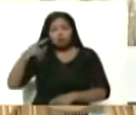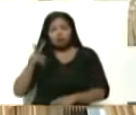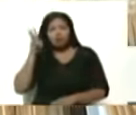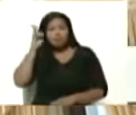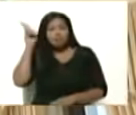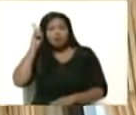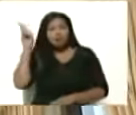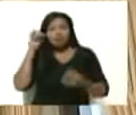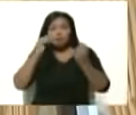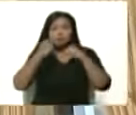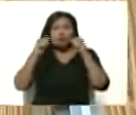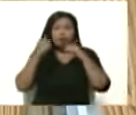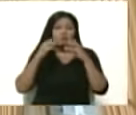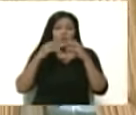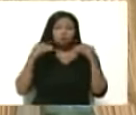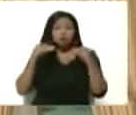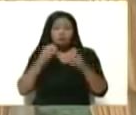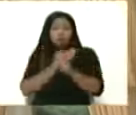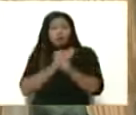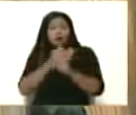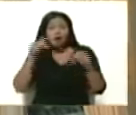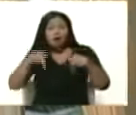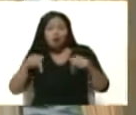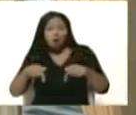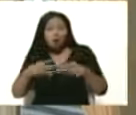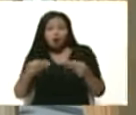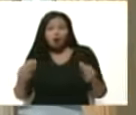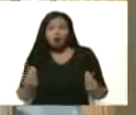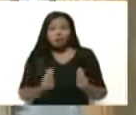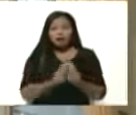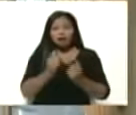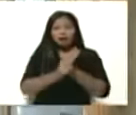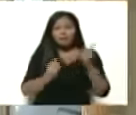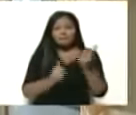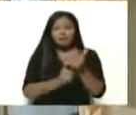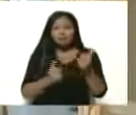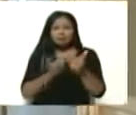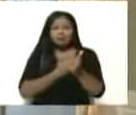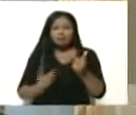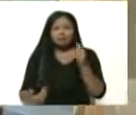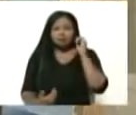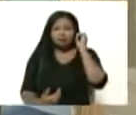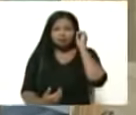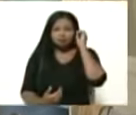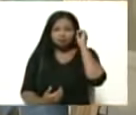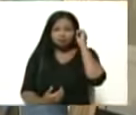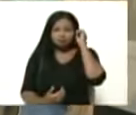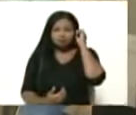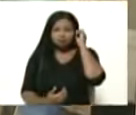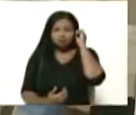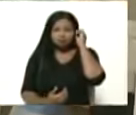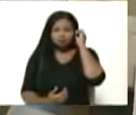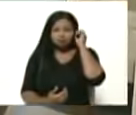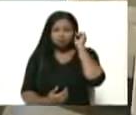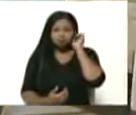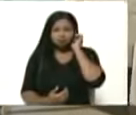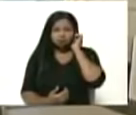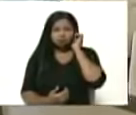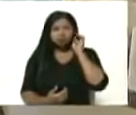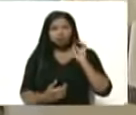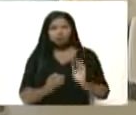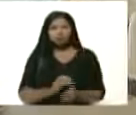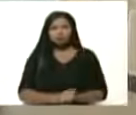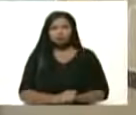preparando todo el trabajo del día de hoy. Nos acompaña la vicepresidenta ejecutiva, doctora Delcy Rodríguez, trajo muy buena